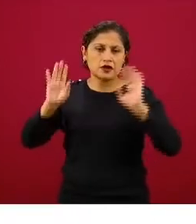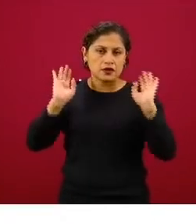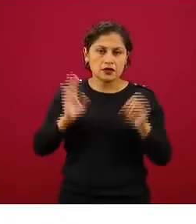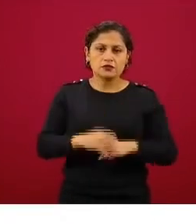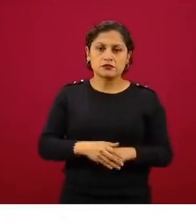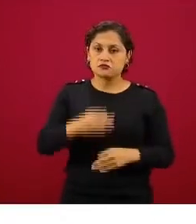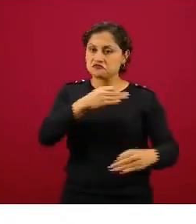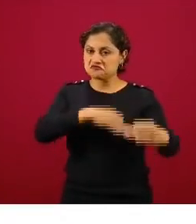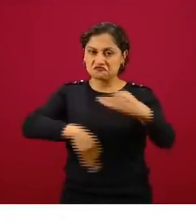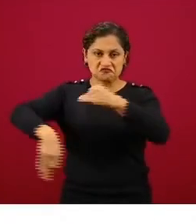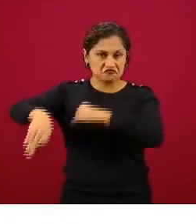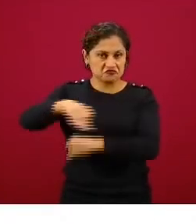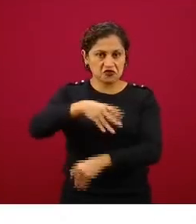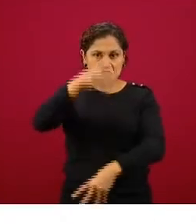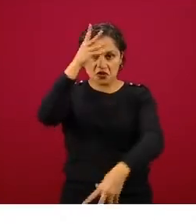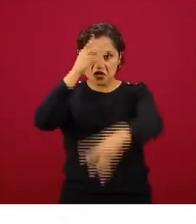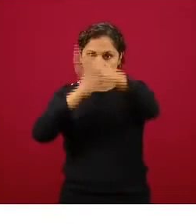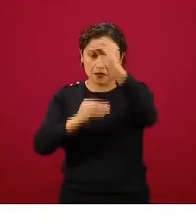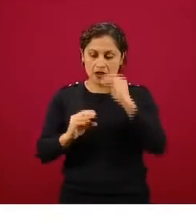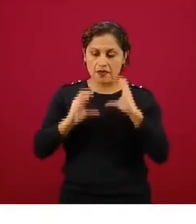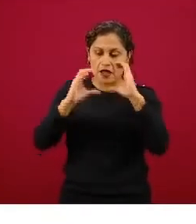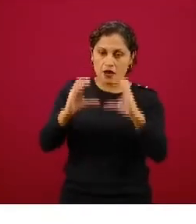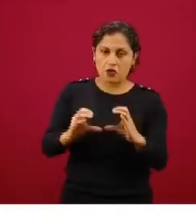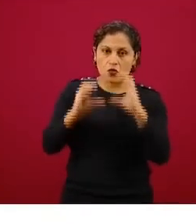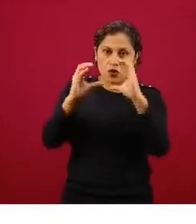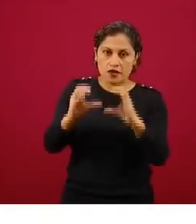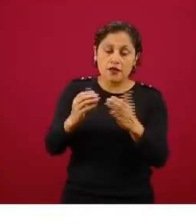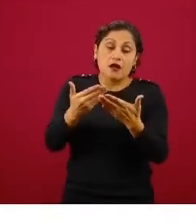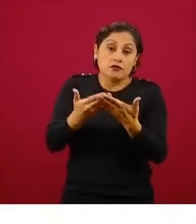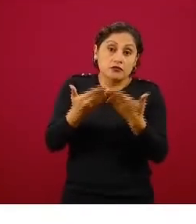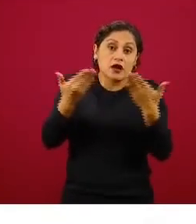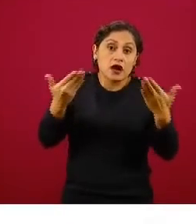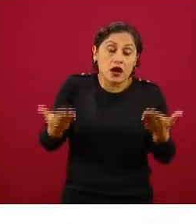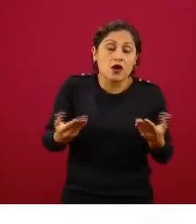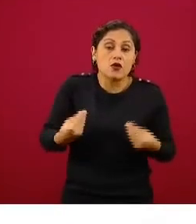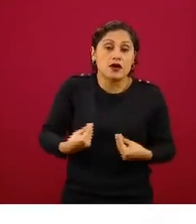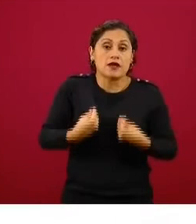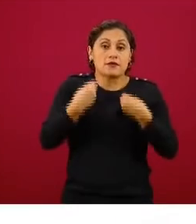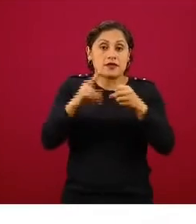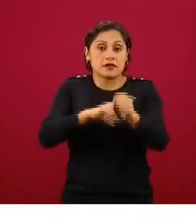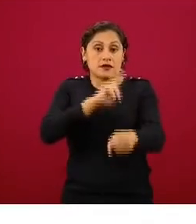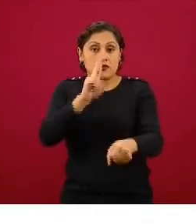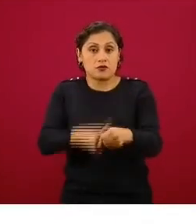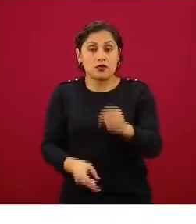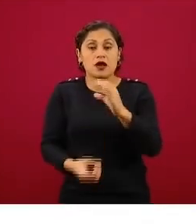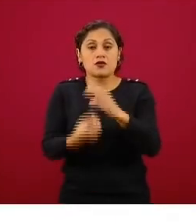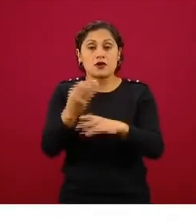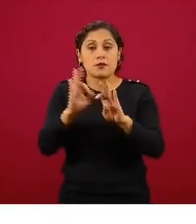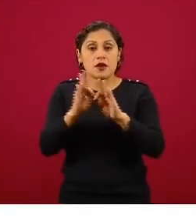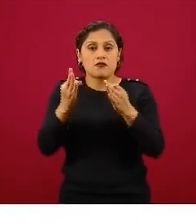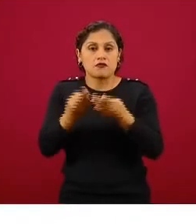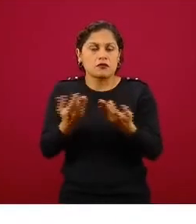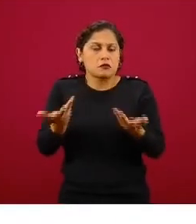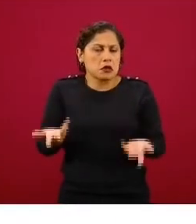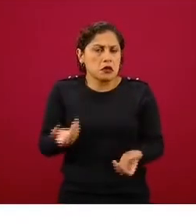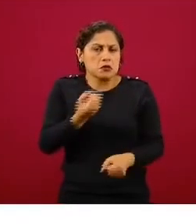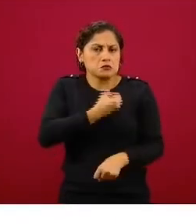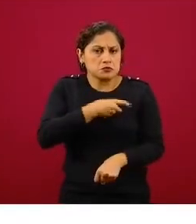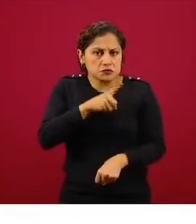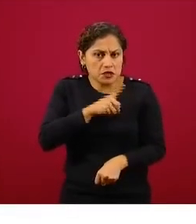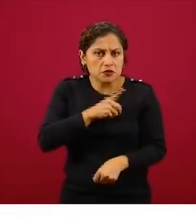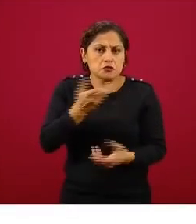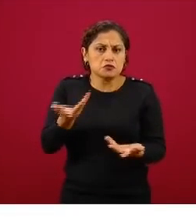todos, pues entonces la nueva normalidad será segura, será saludable y estaremos